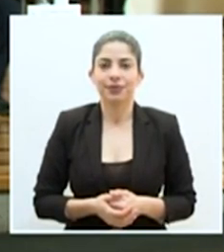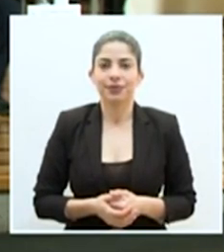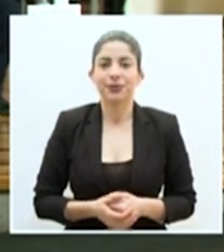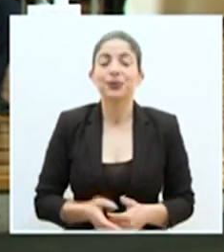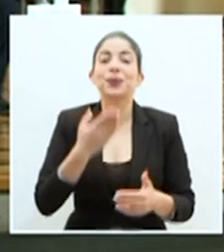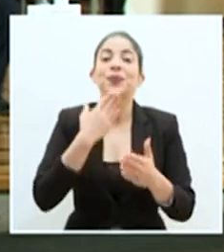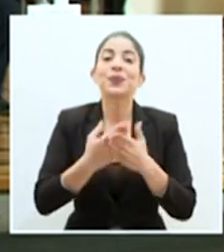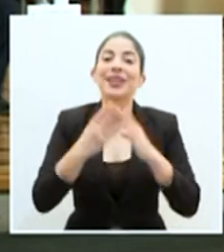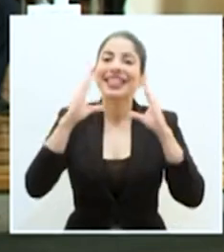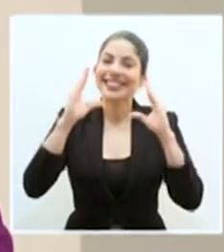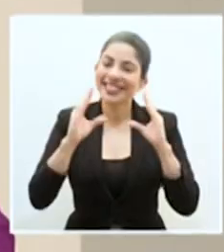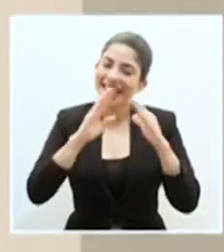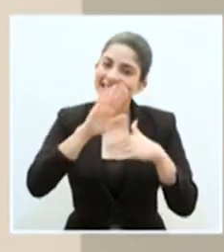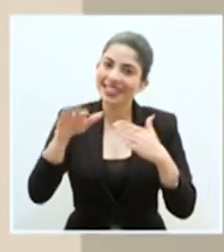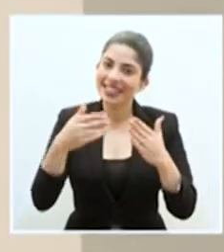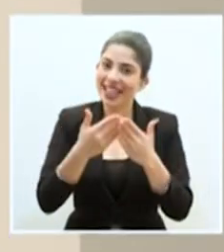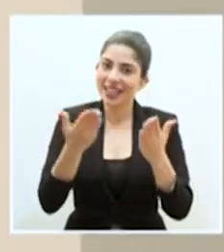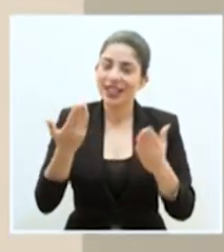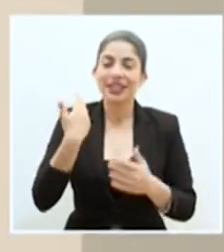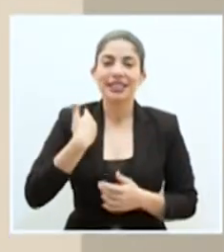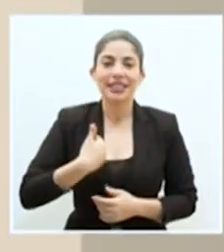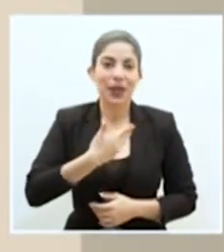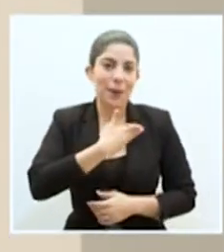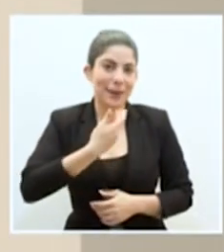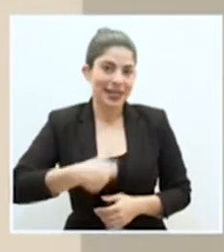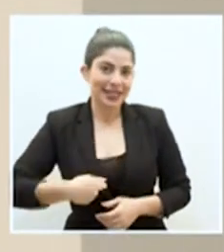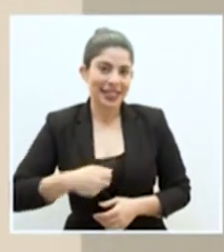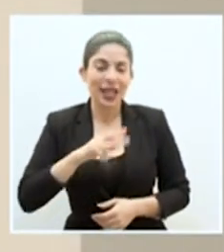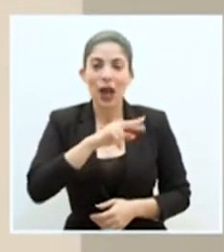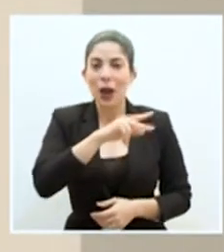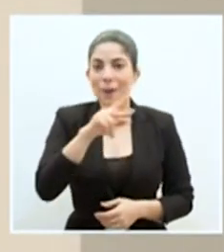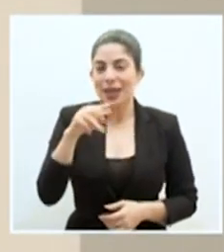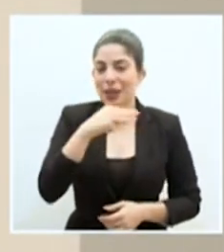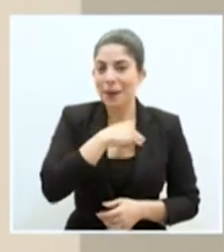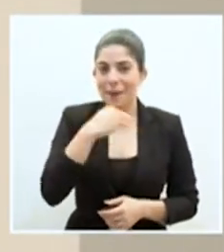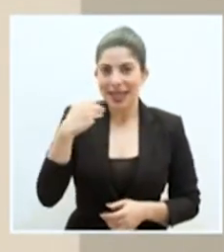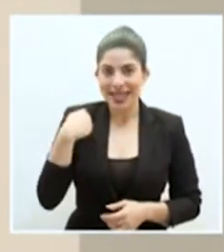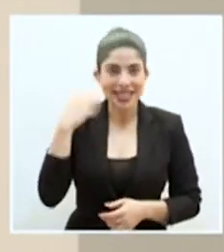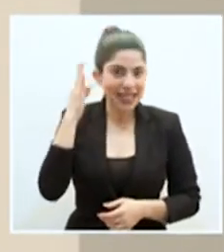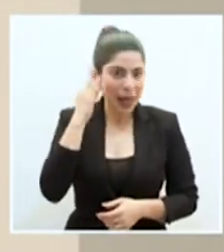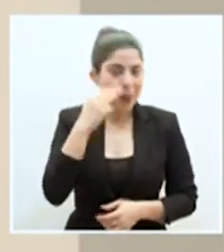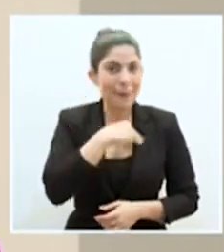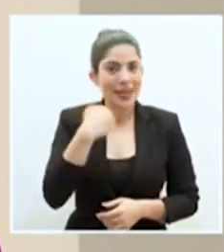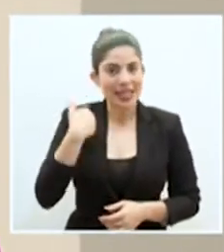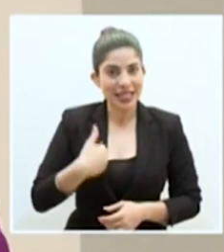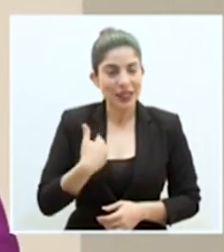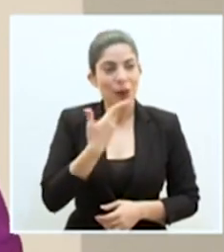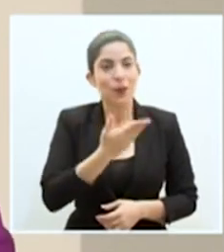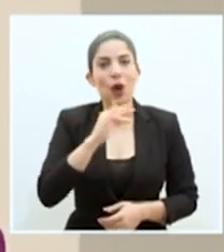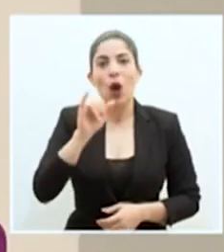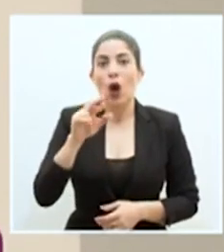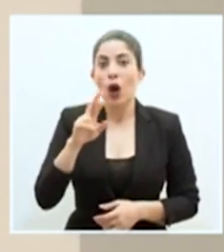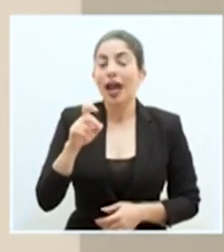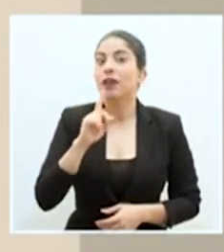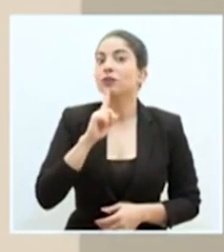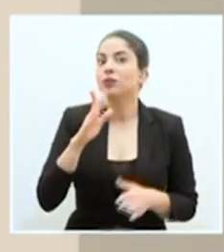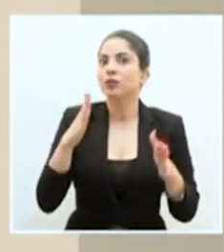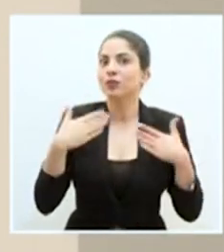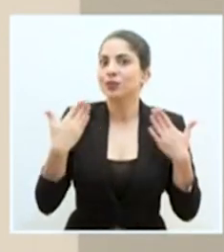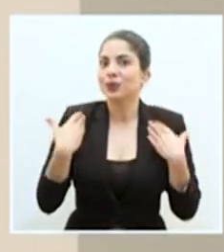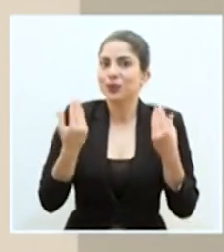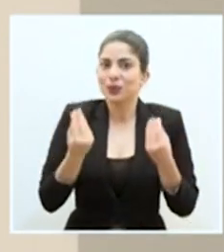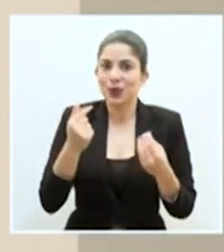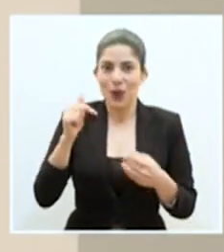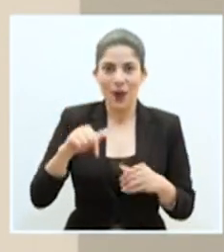Muy buenas tardes a todos y todas, señor Presidente, colegas, ministro, don Jorge. Realmente nos complace muchísimo esta